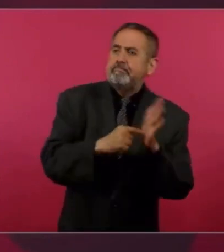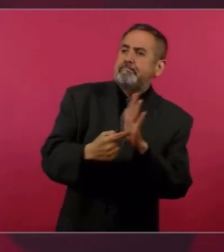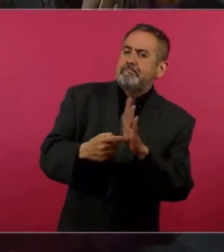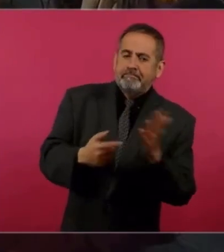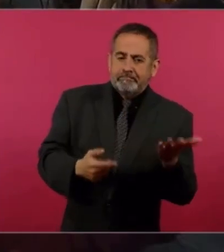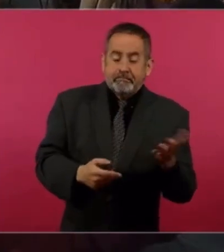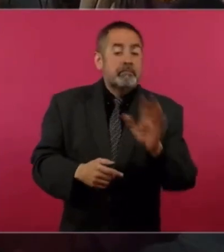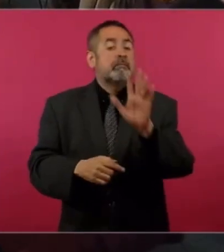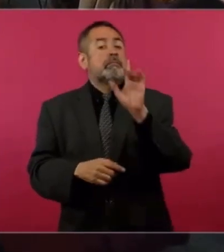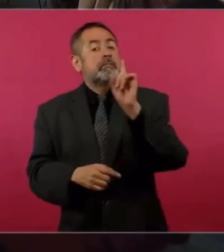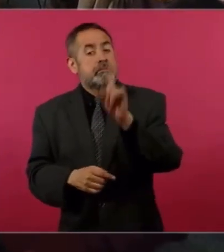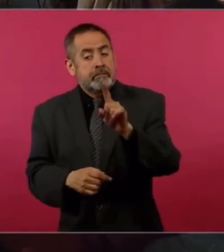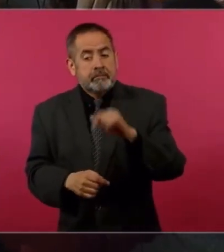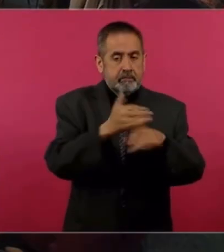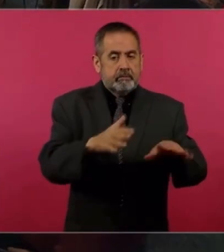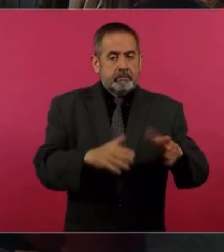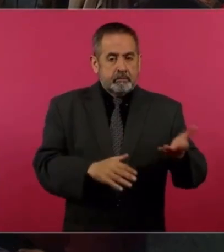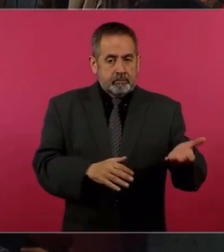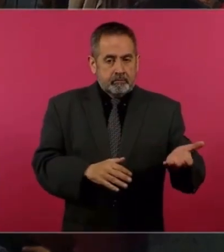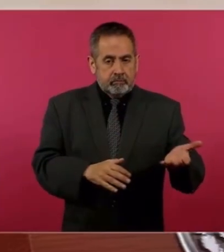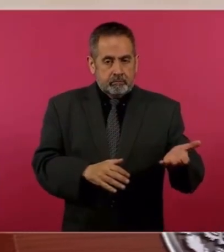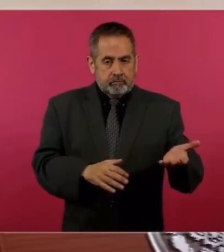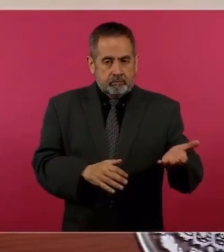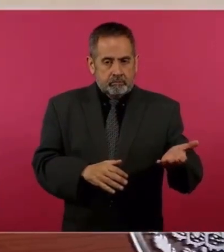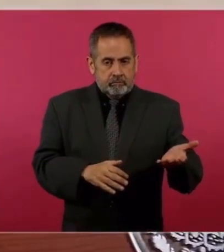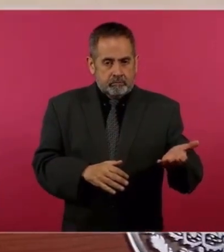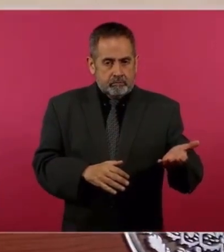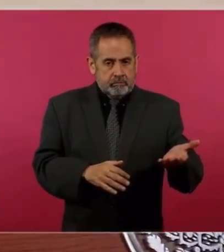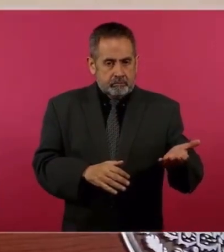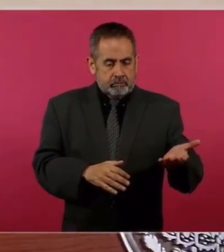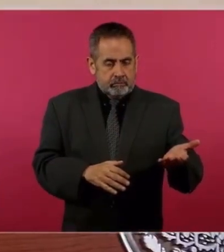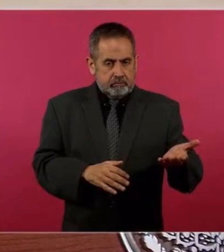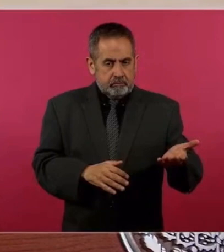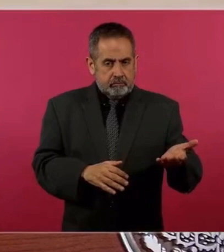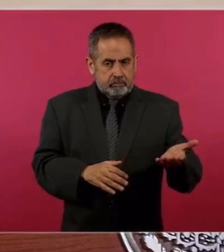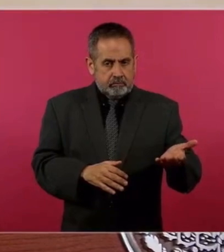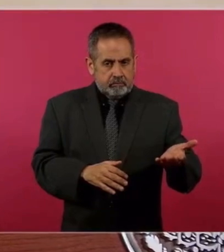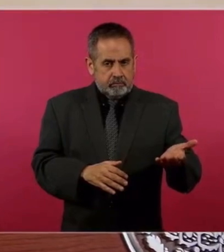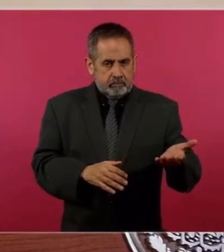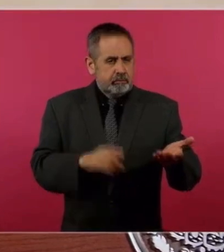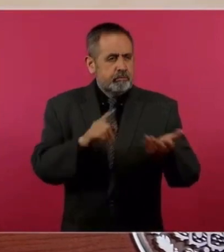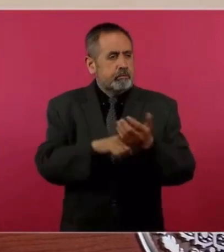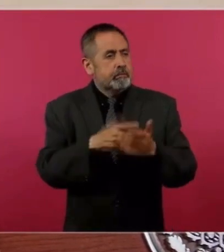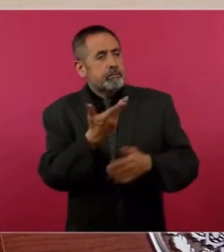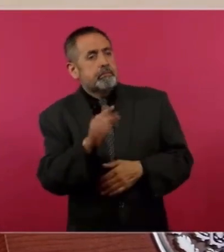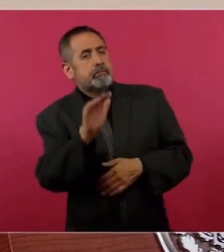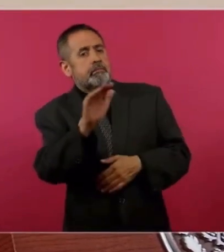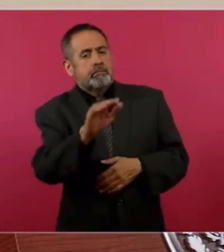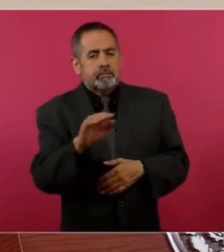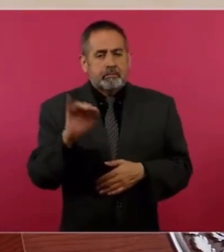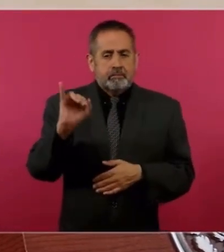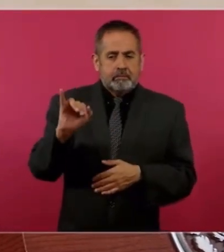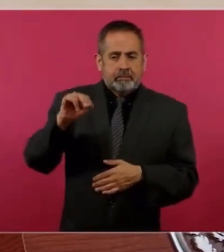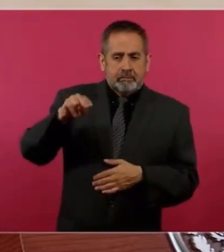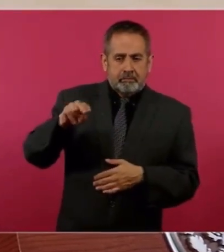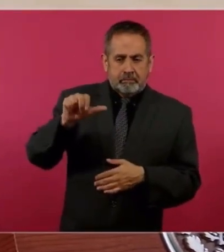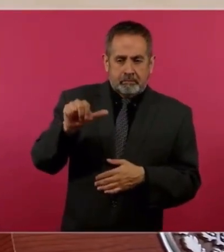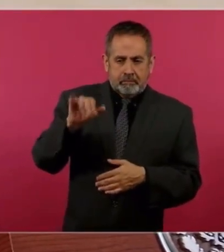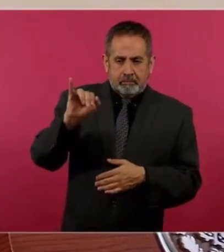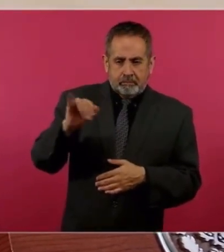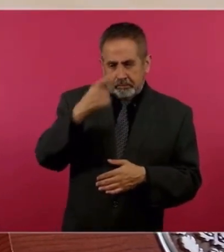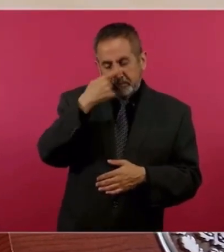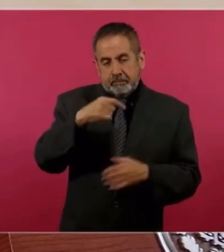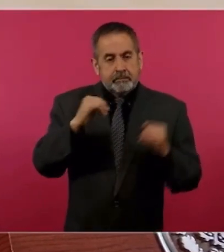y que le pida información, ¿cómo se llama? Al INAI, al Instituto de la Transparencia,